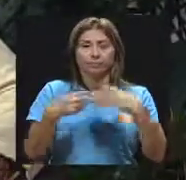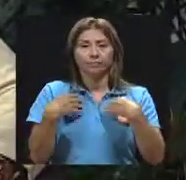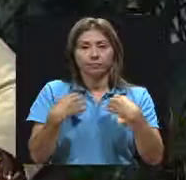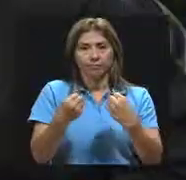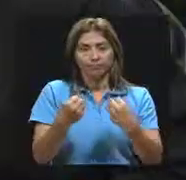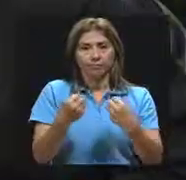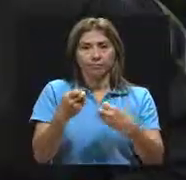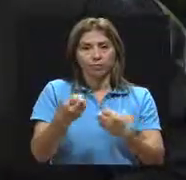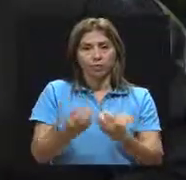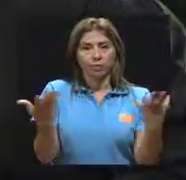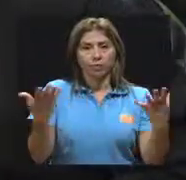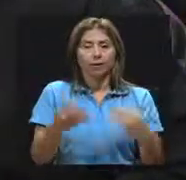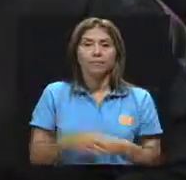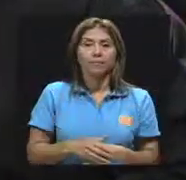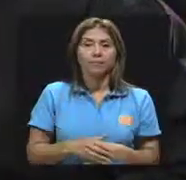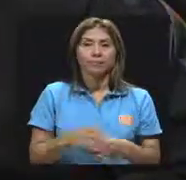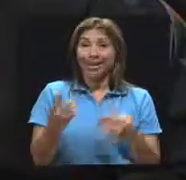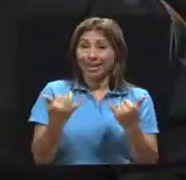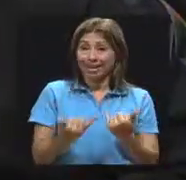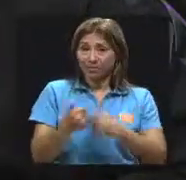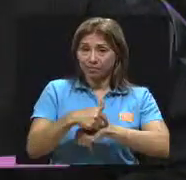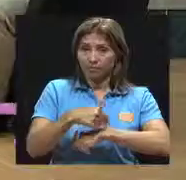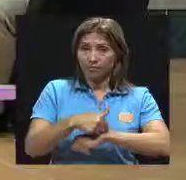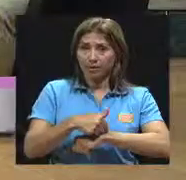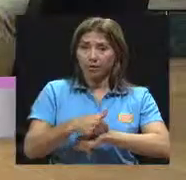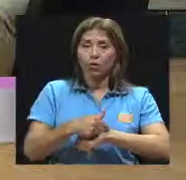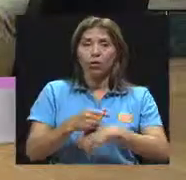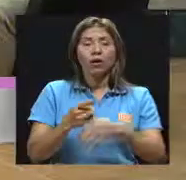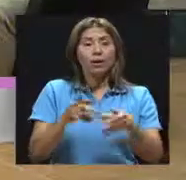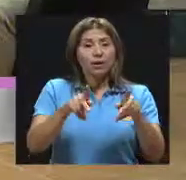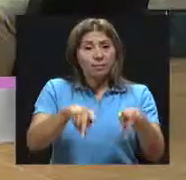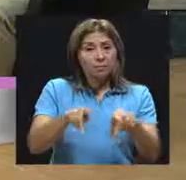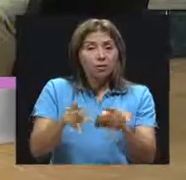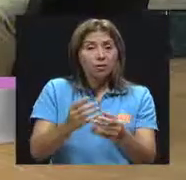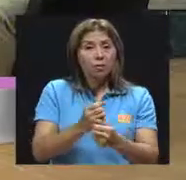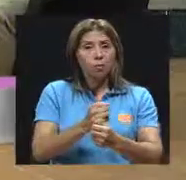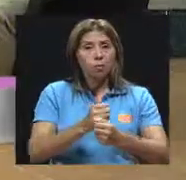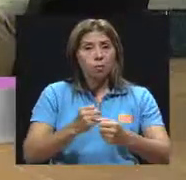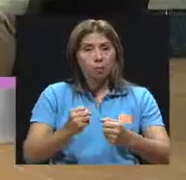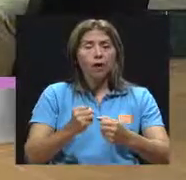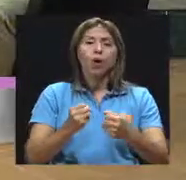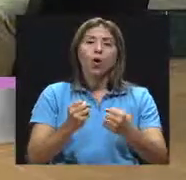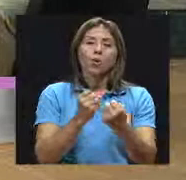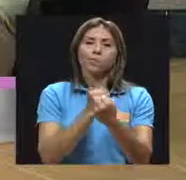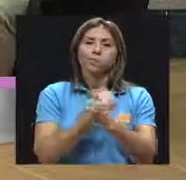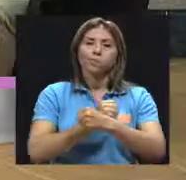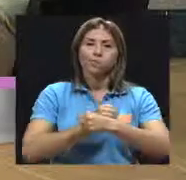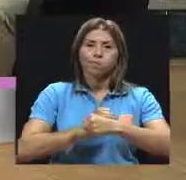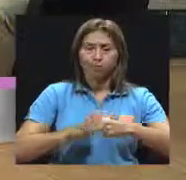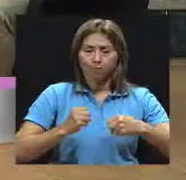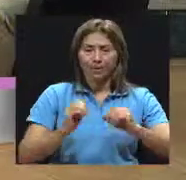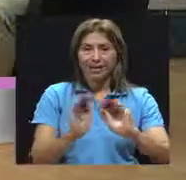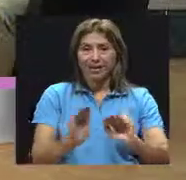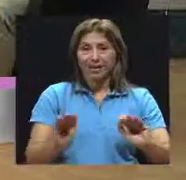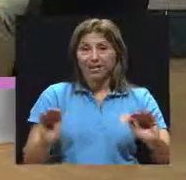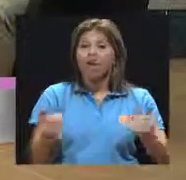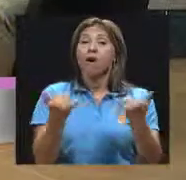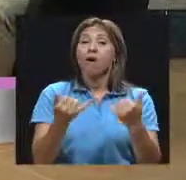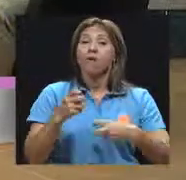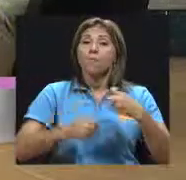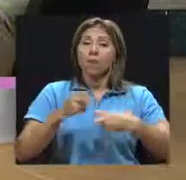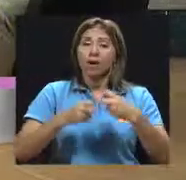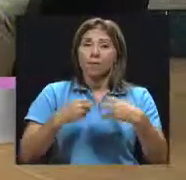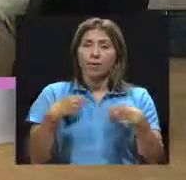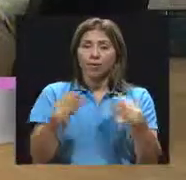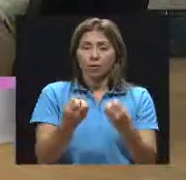En este momento entonces, el sobrepeso y la obesidad son un problema de salud pública en nuestra población infantil, o sea, desde edades